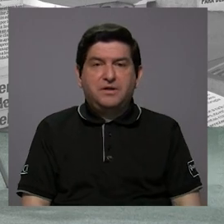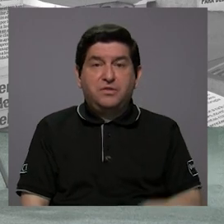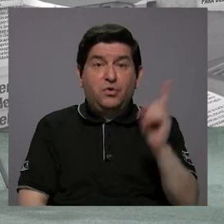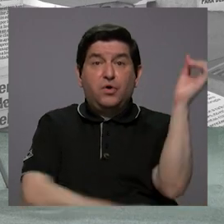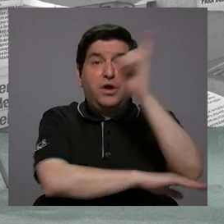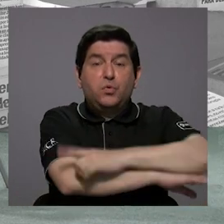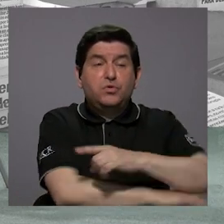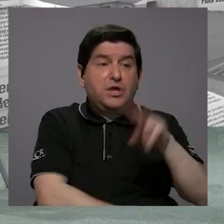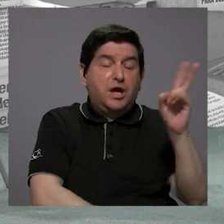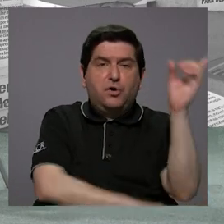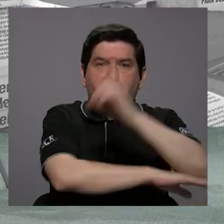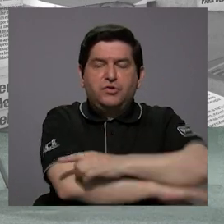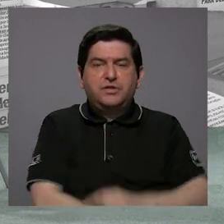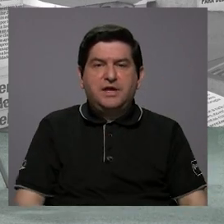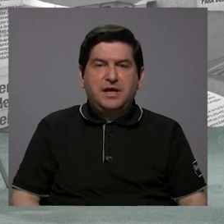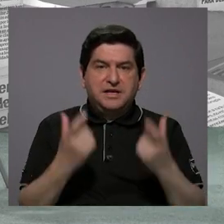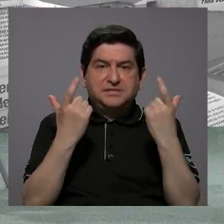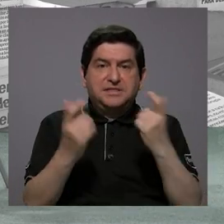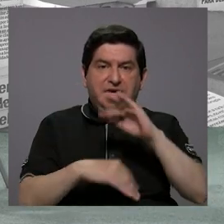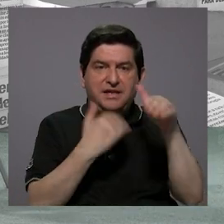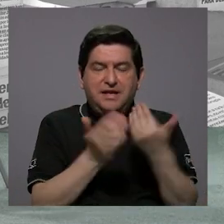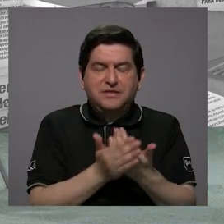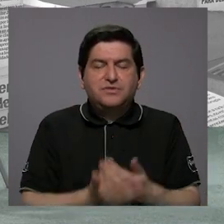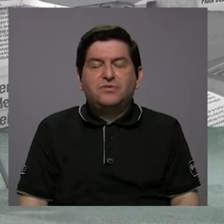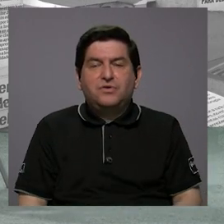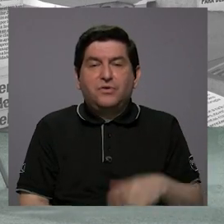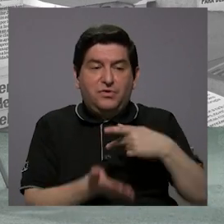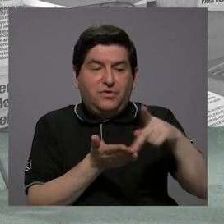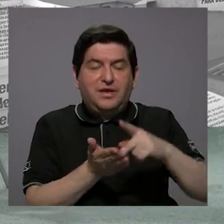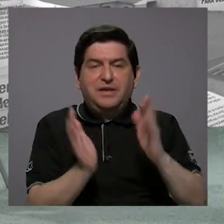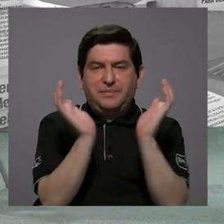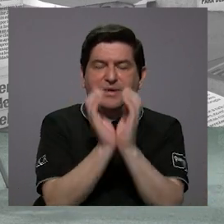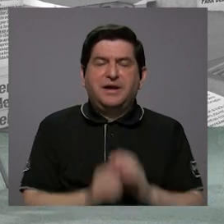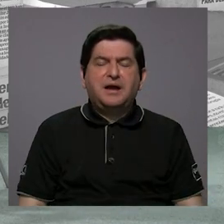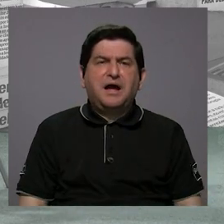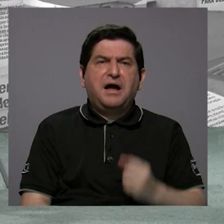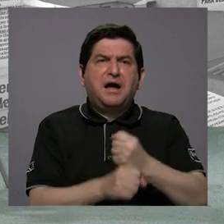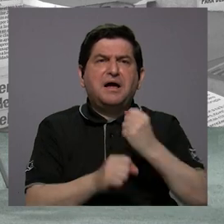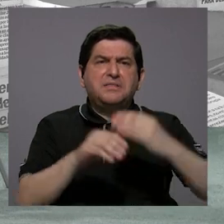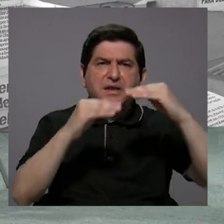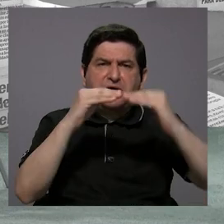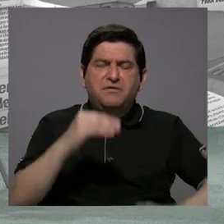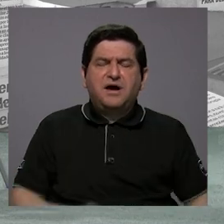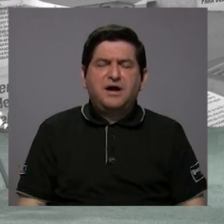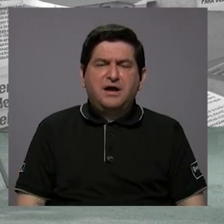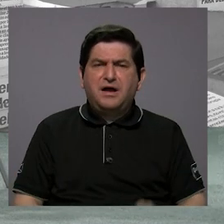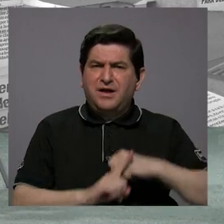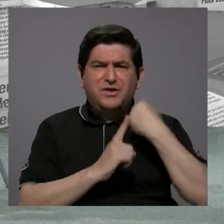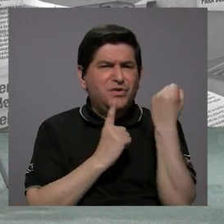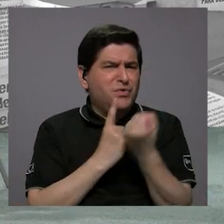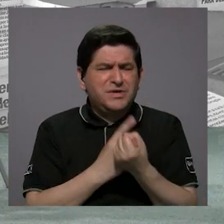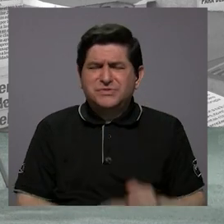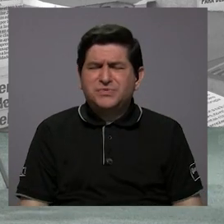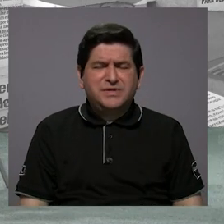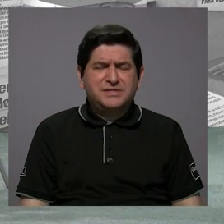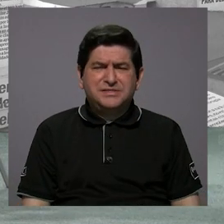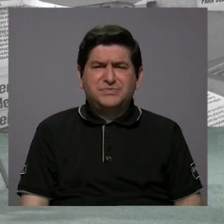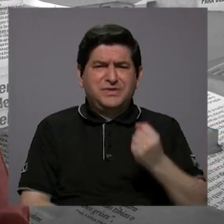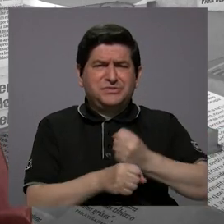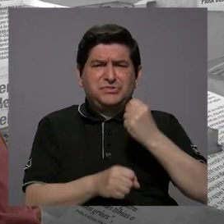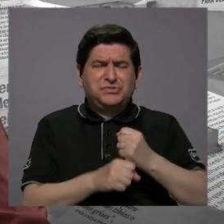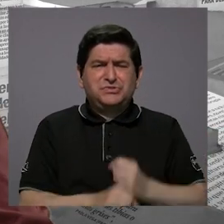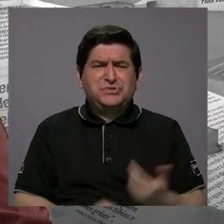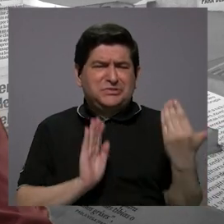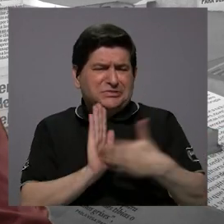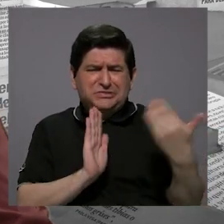día o en dos días, se gana lo que se gana todo el mes en la caja. Entonces, trabaja menos, está más tranquilo, no tiene condiciones laborales que lo estén ahí atormentando